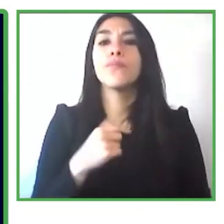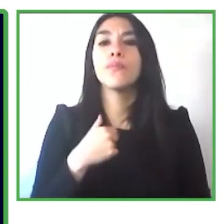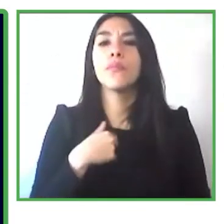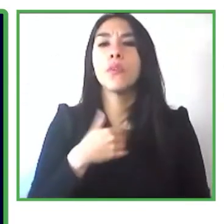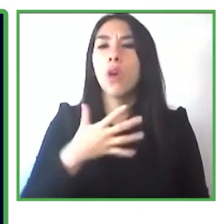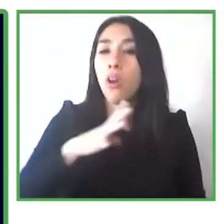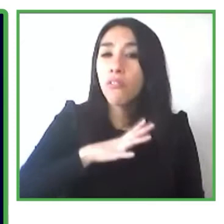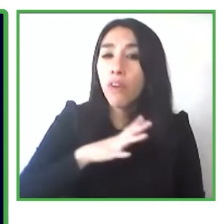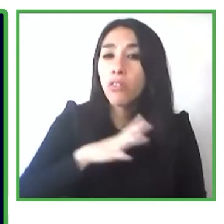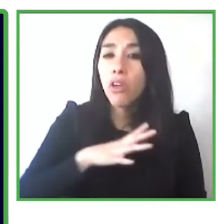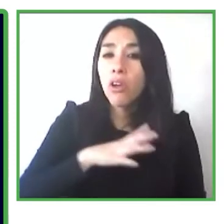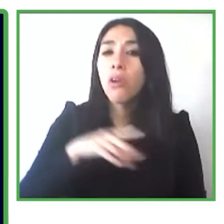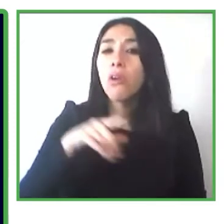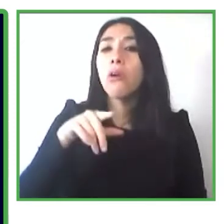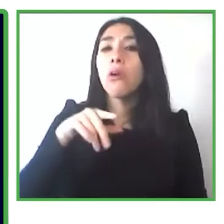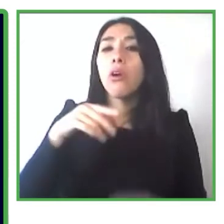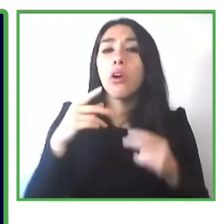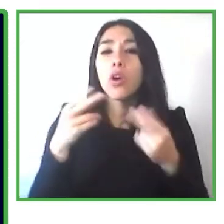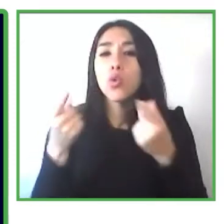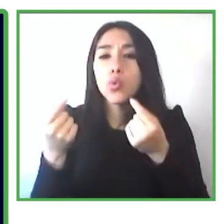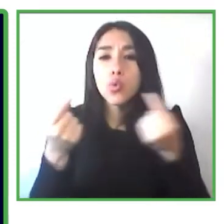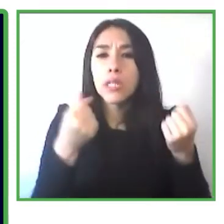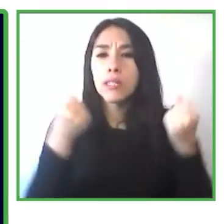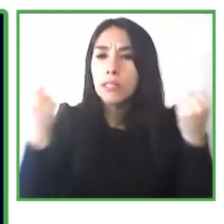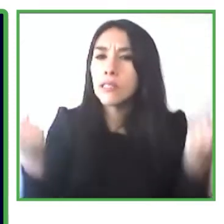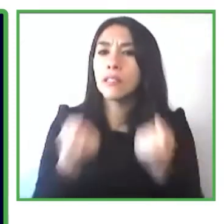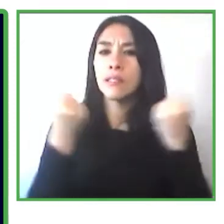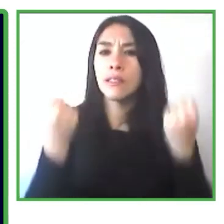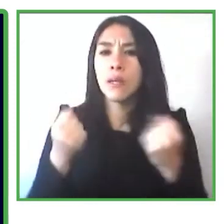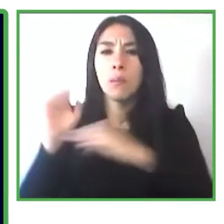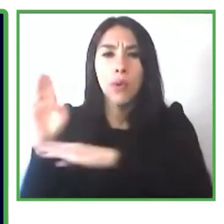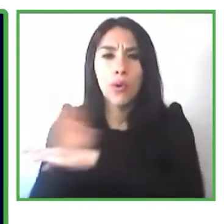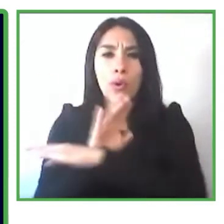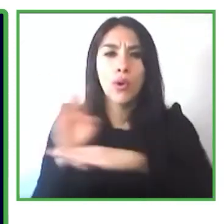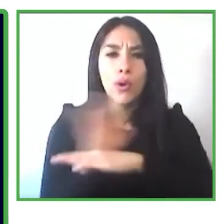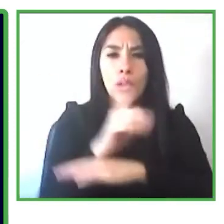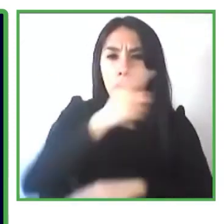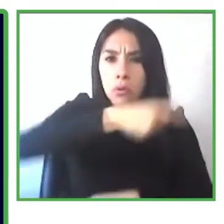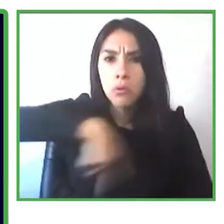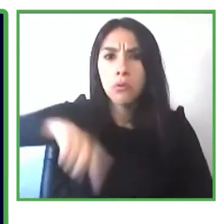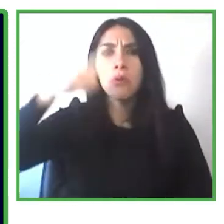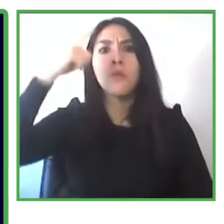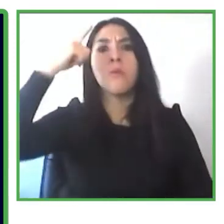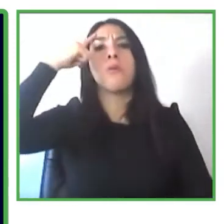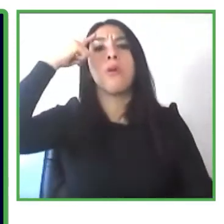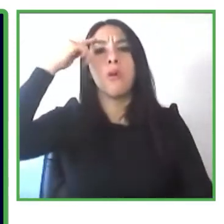conocer los criterios de una inclusión laboral verdadera y de calidad